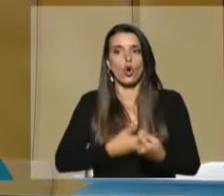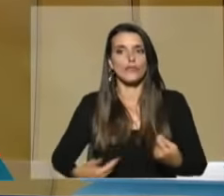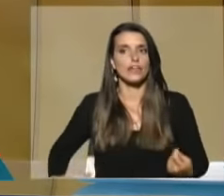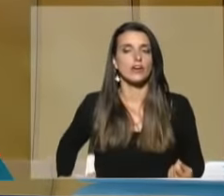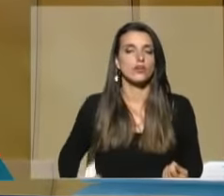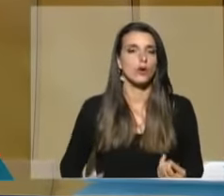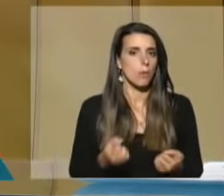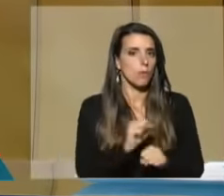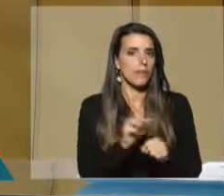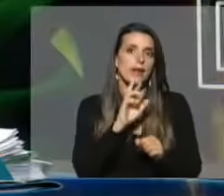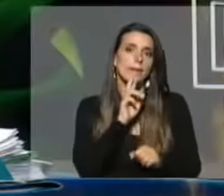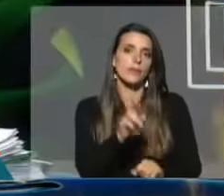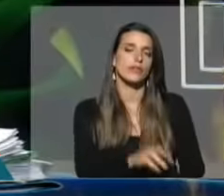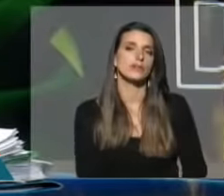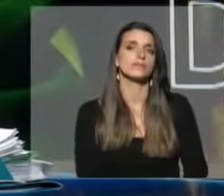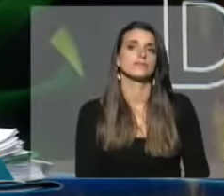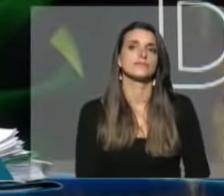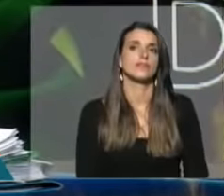pido si puede responder sobre eso ahora.